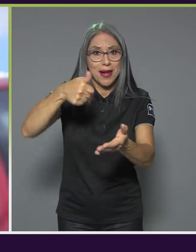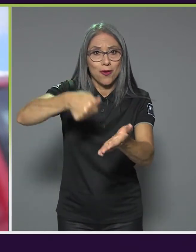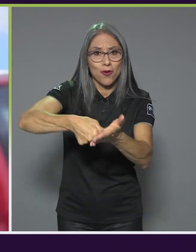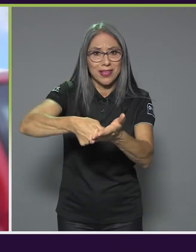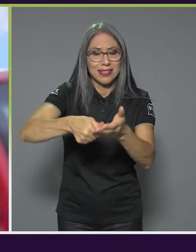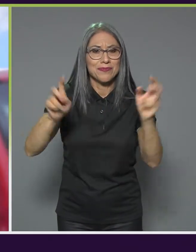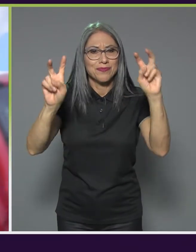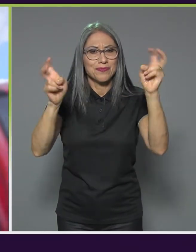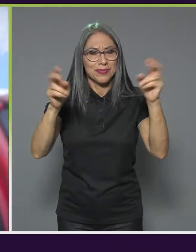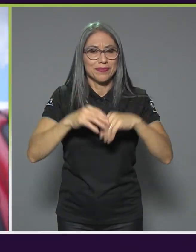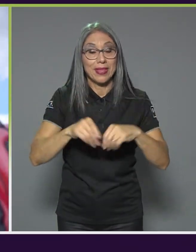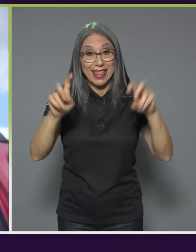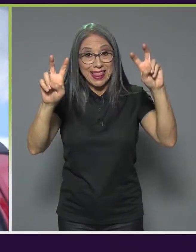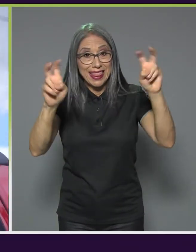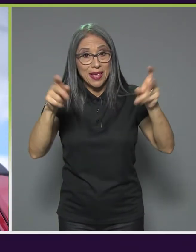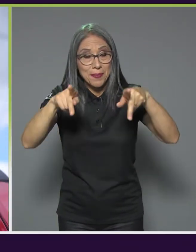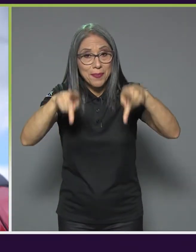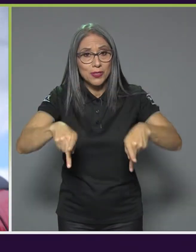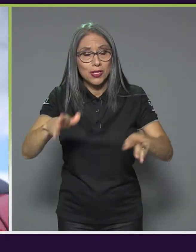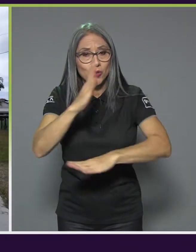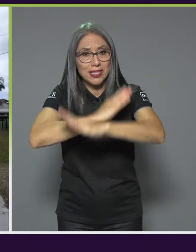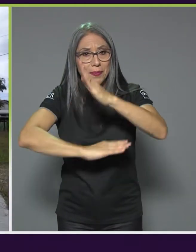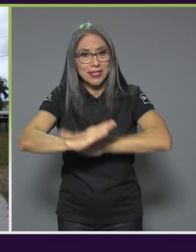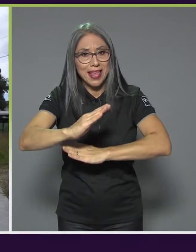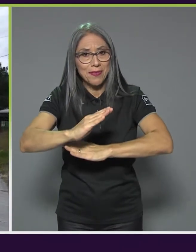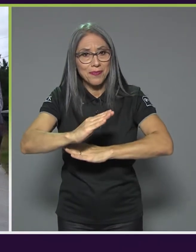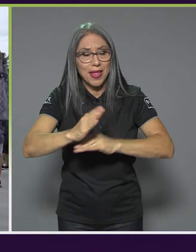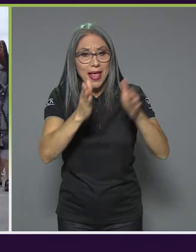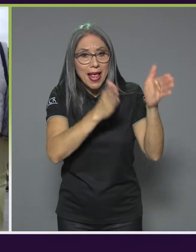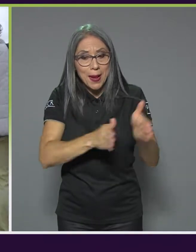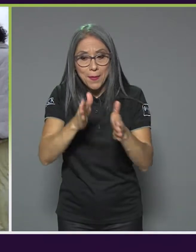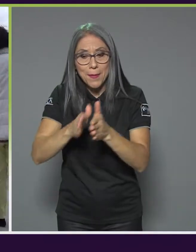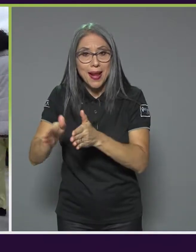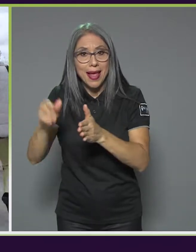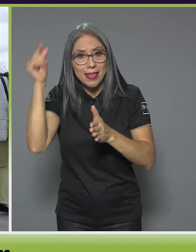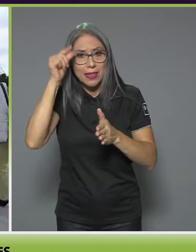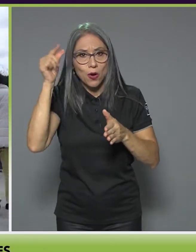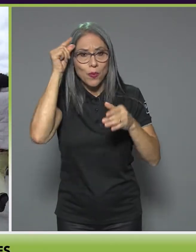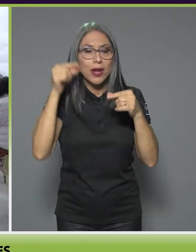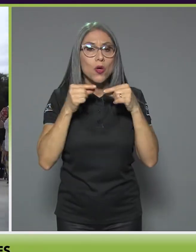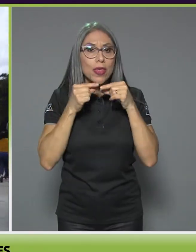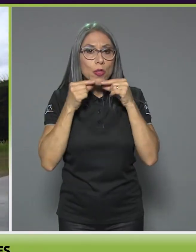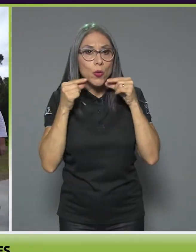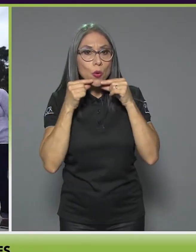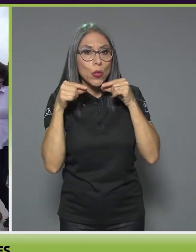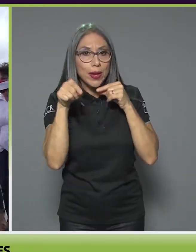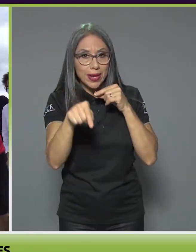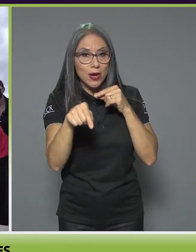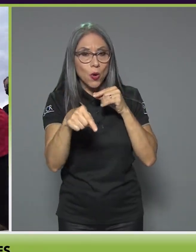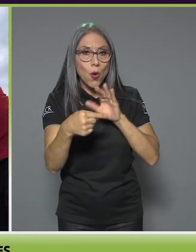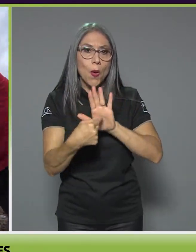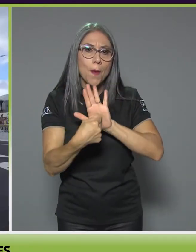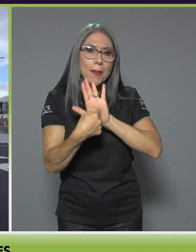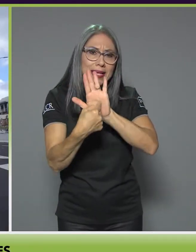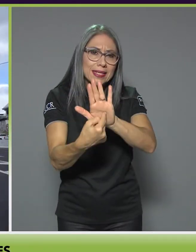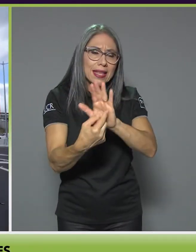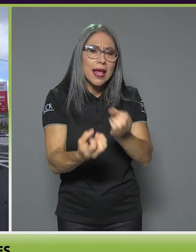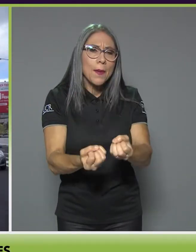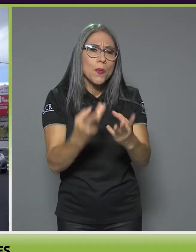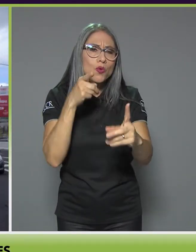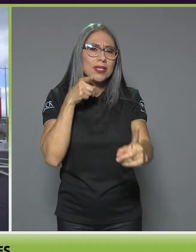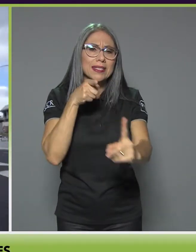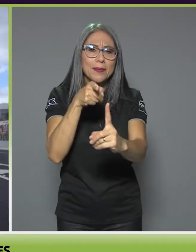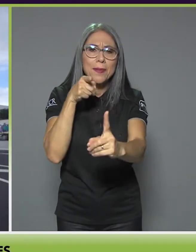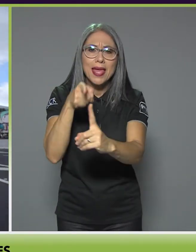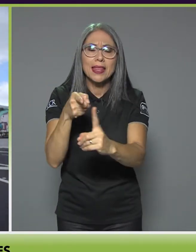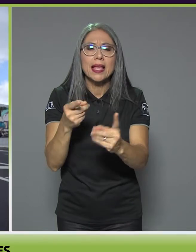las personas por discapacidad, el plan de gobierno de don Rodrigo presenta muchas metas, muchas